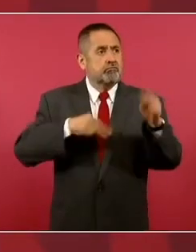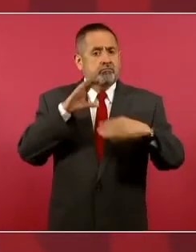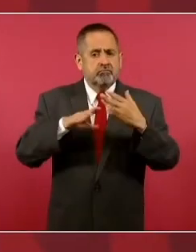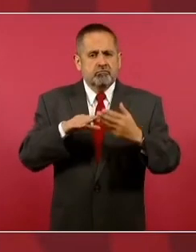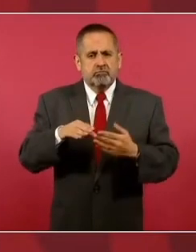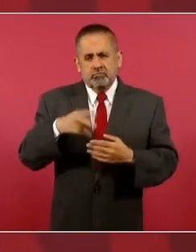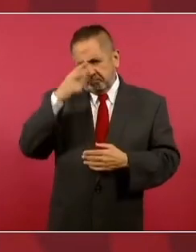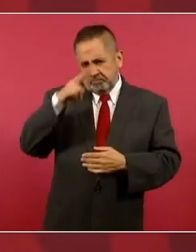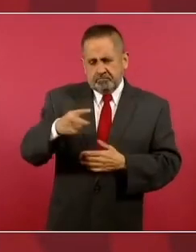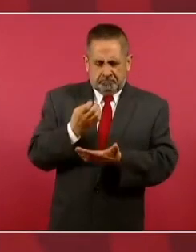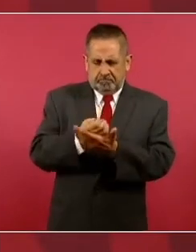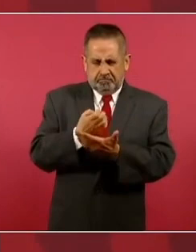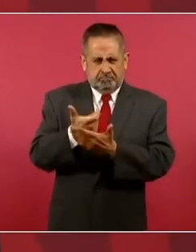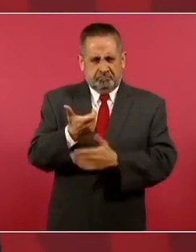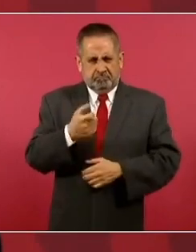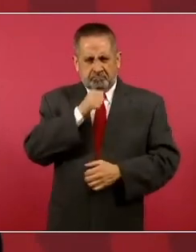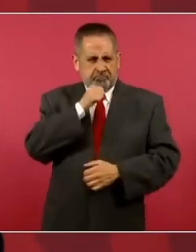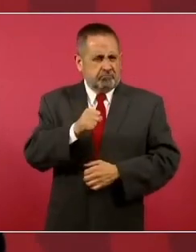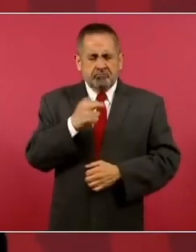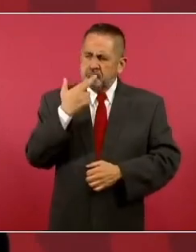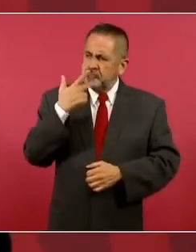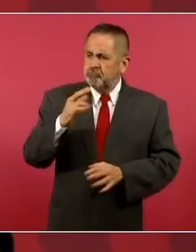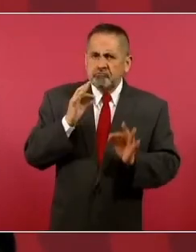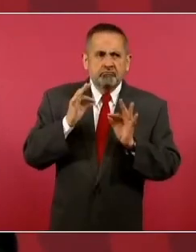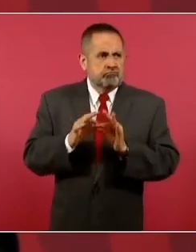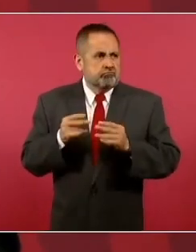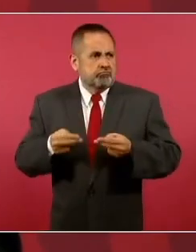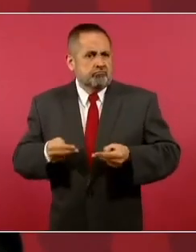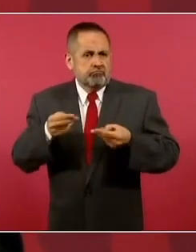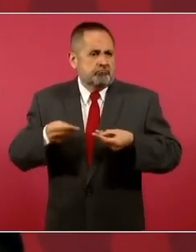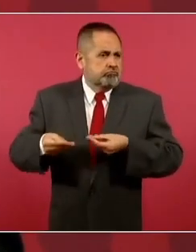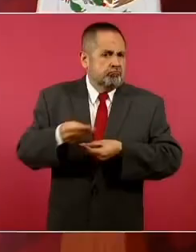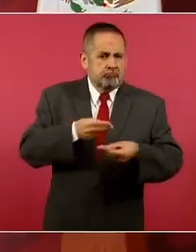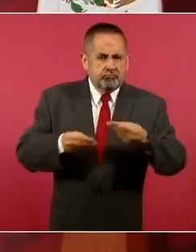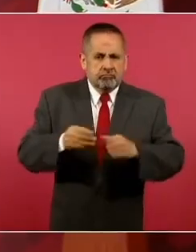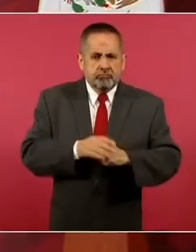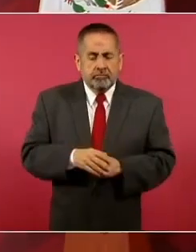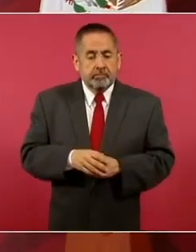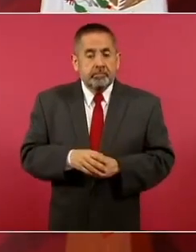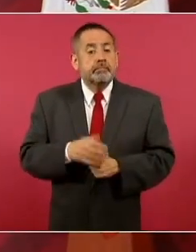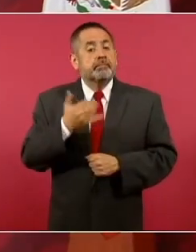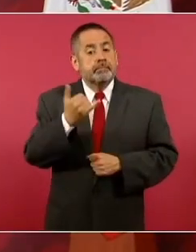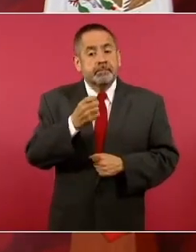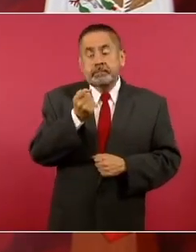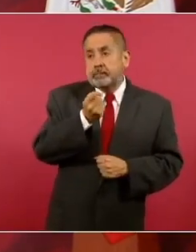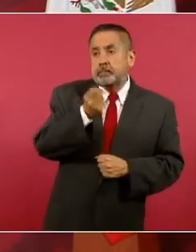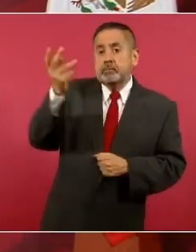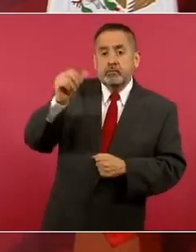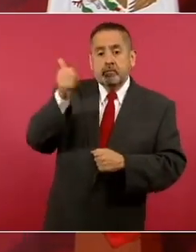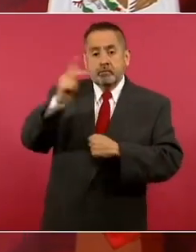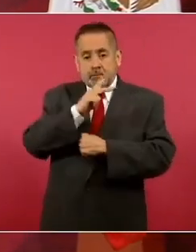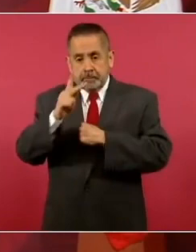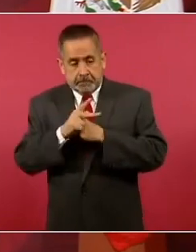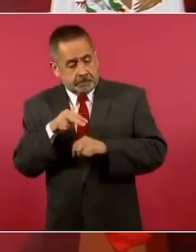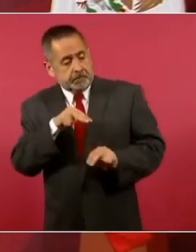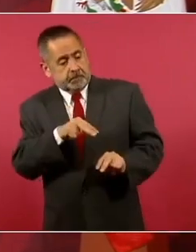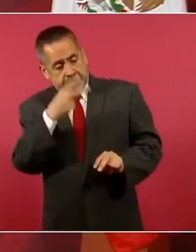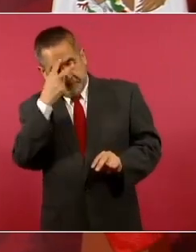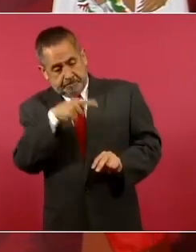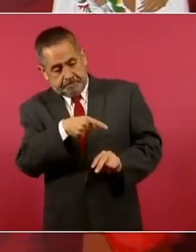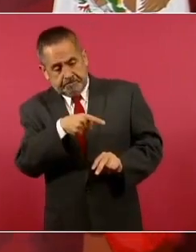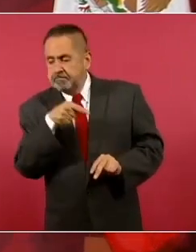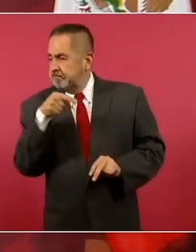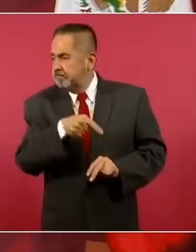y además de las más atractivas para invertir en el futuro.